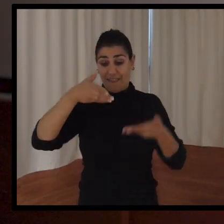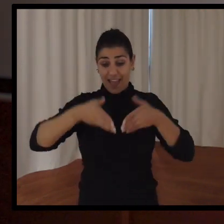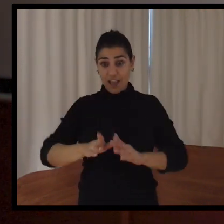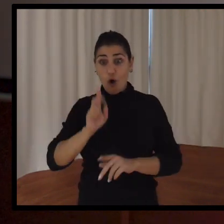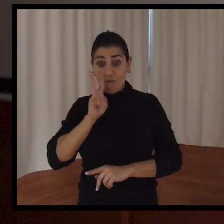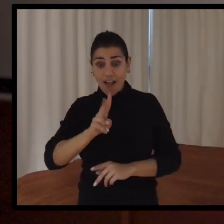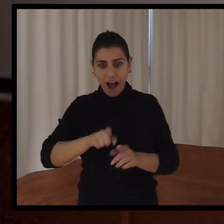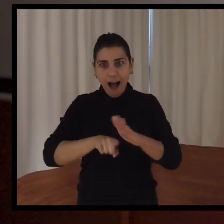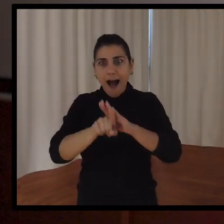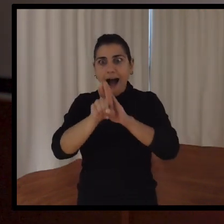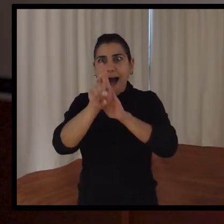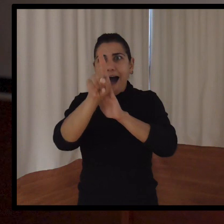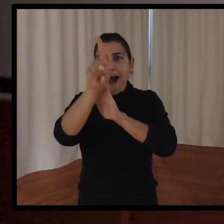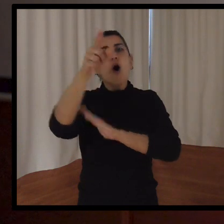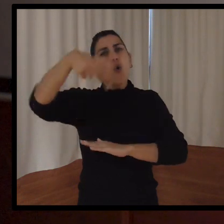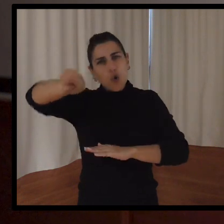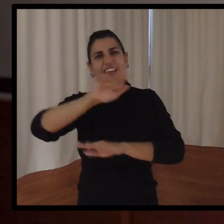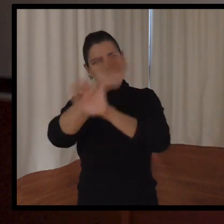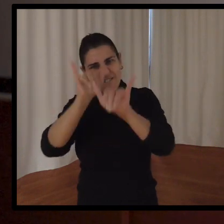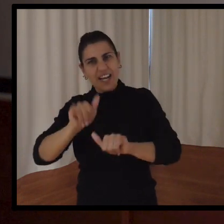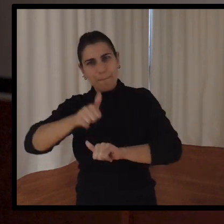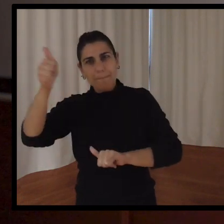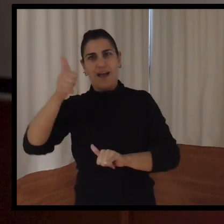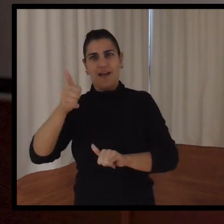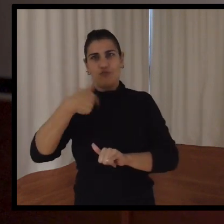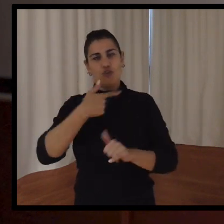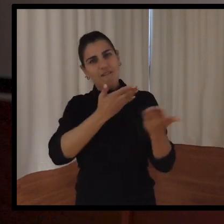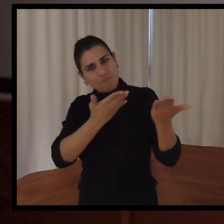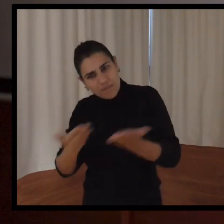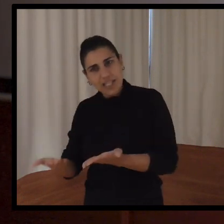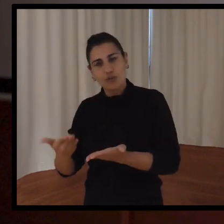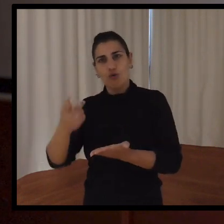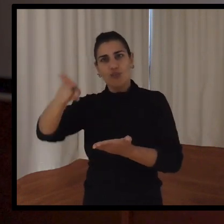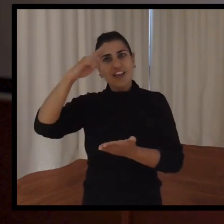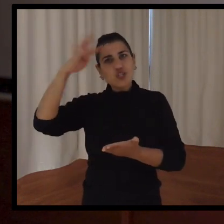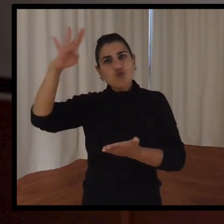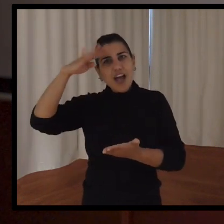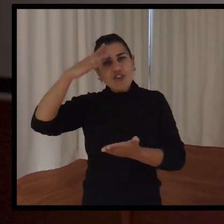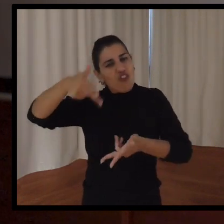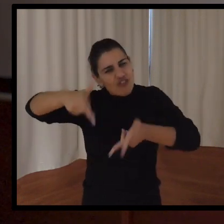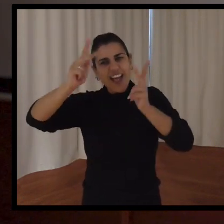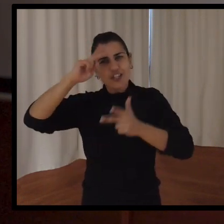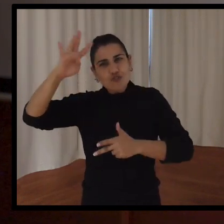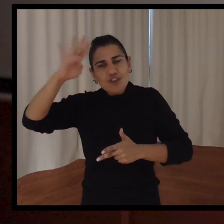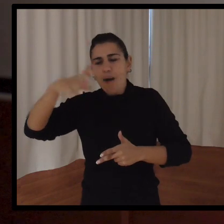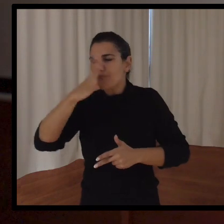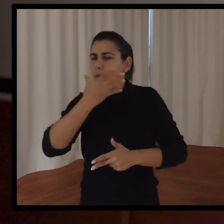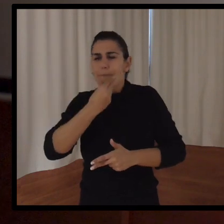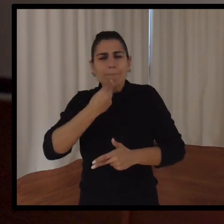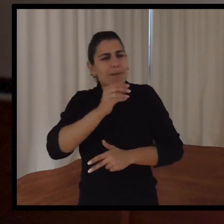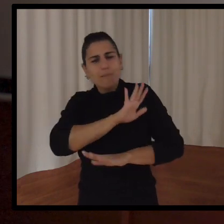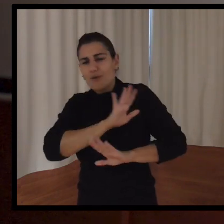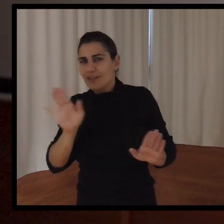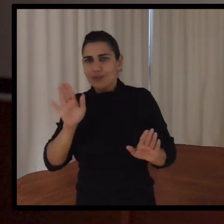serán mucho más felices. Así que los invito a todos a que cumplan esos sueños. Y dejen a sus hijos soñar, porque es lo más bonito que hay.